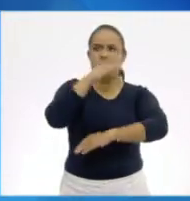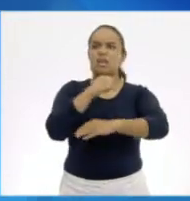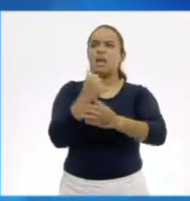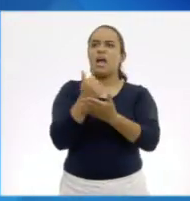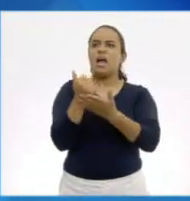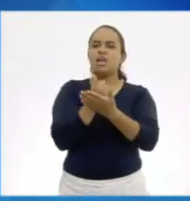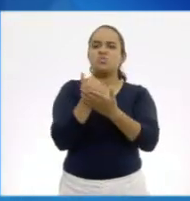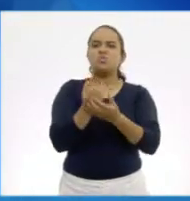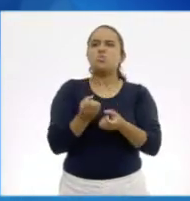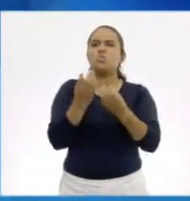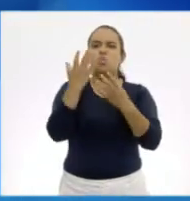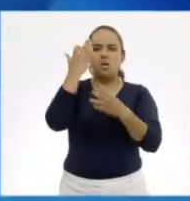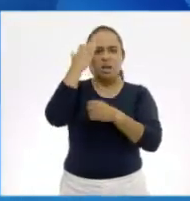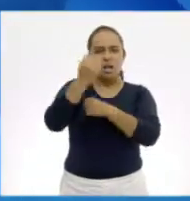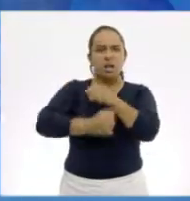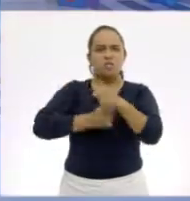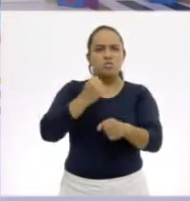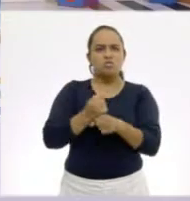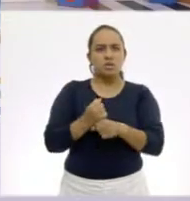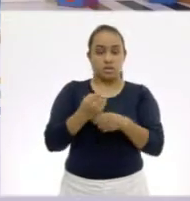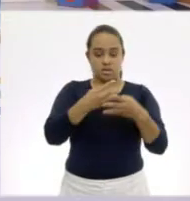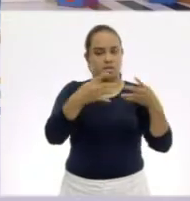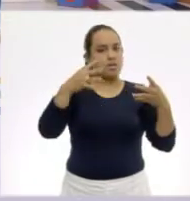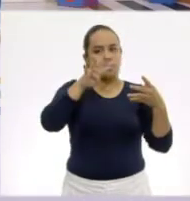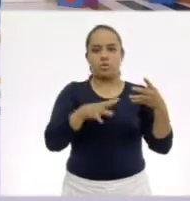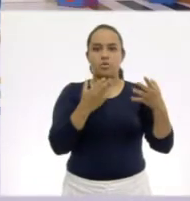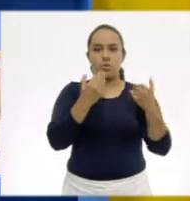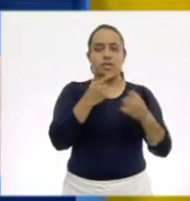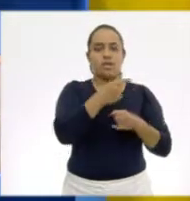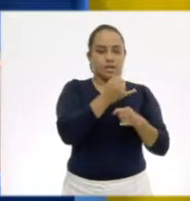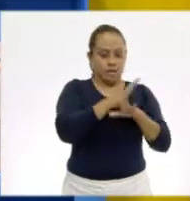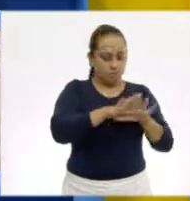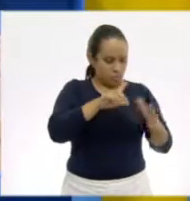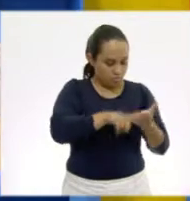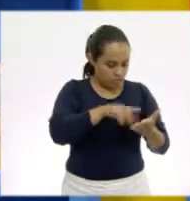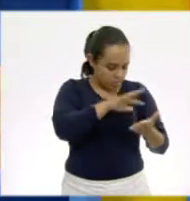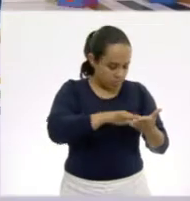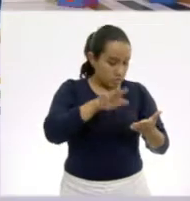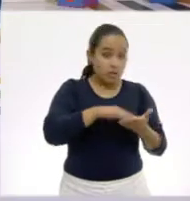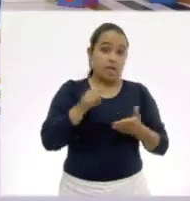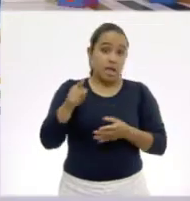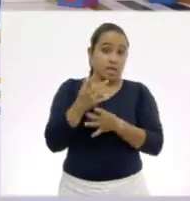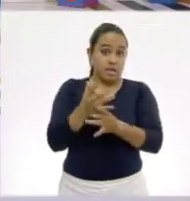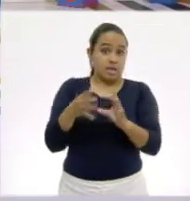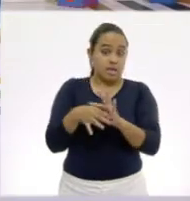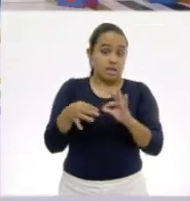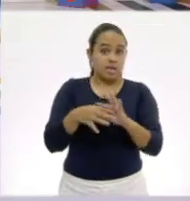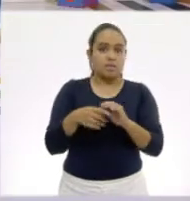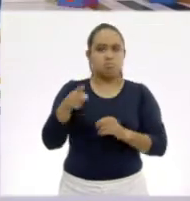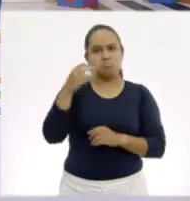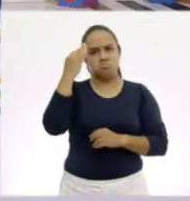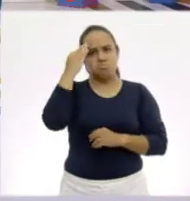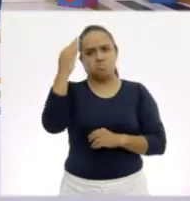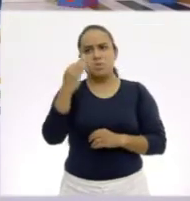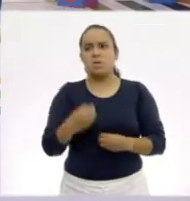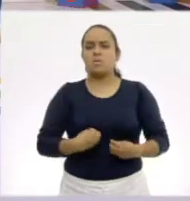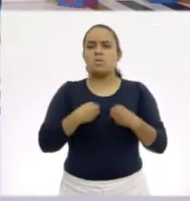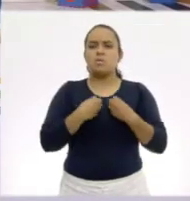azul? Eso no lo encontrábamos en la tabla. Lo encontrábamos en la información. información decía que podían vivir de